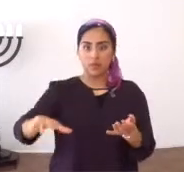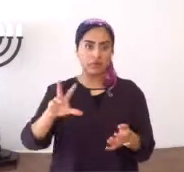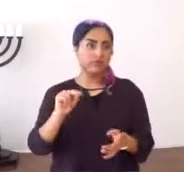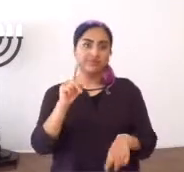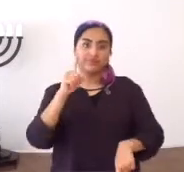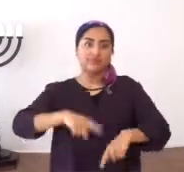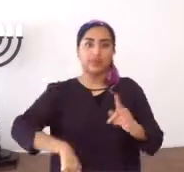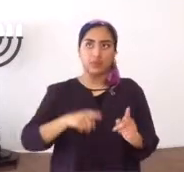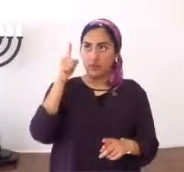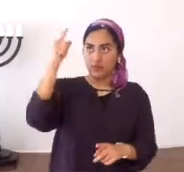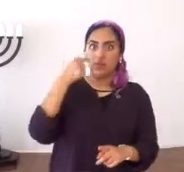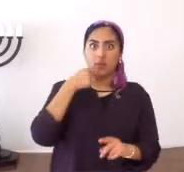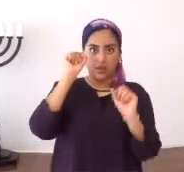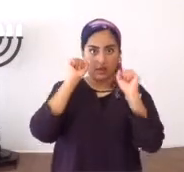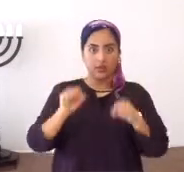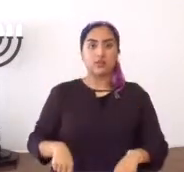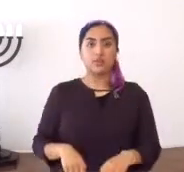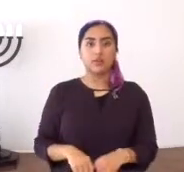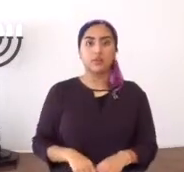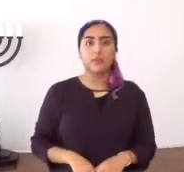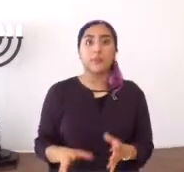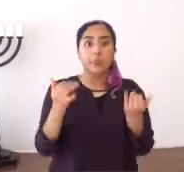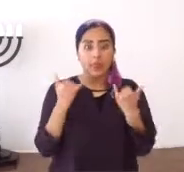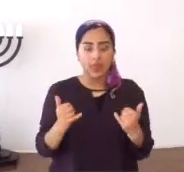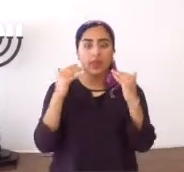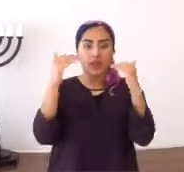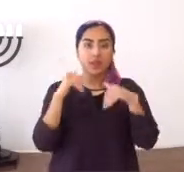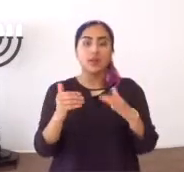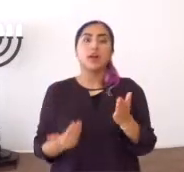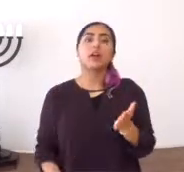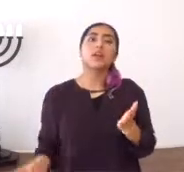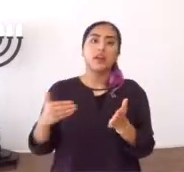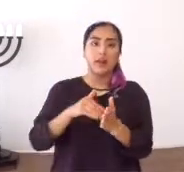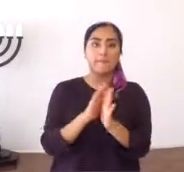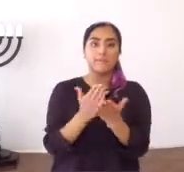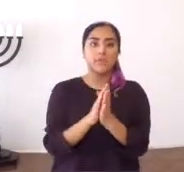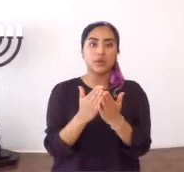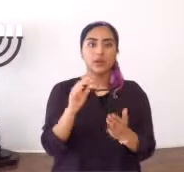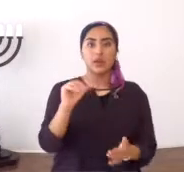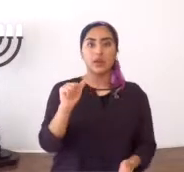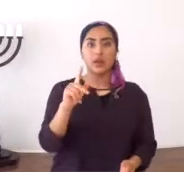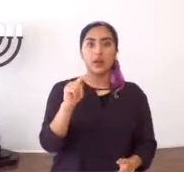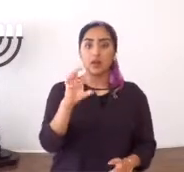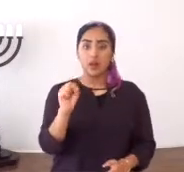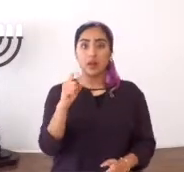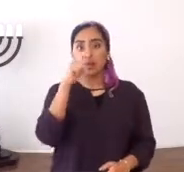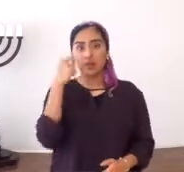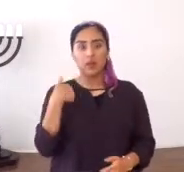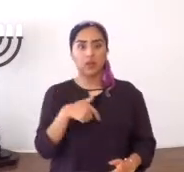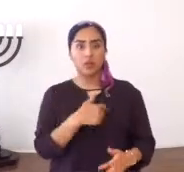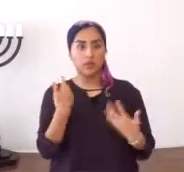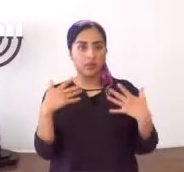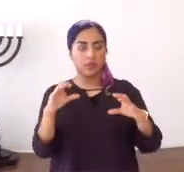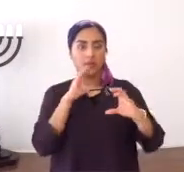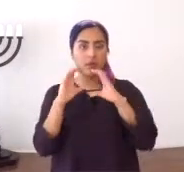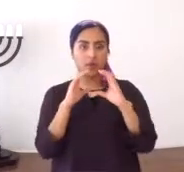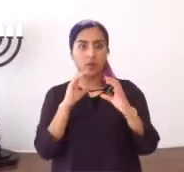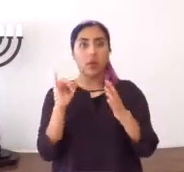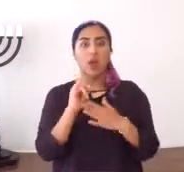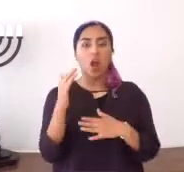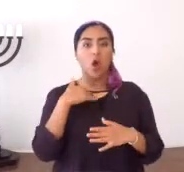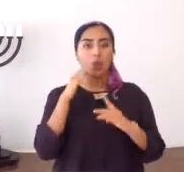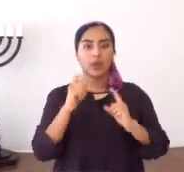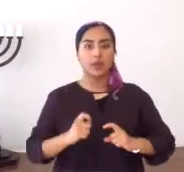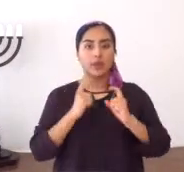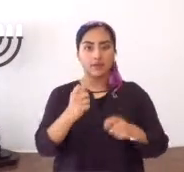está diciendo, el mismo Elohim, el mismo Dios, el mismo Elohim, ahora, vamos otra vez, al libro de los hechos, porque, habíamos